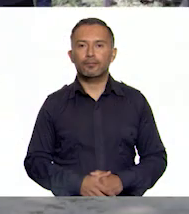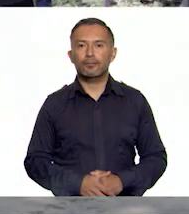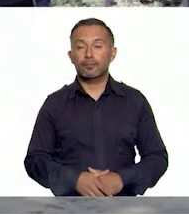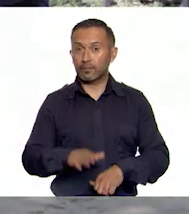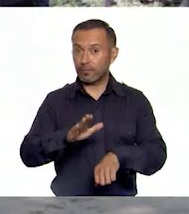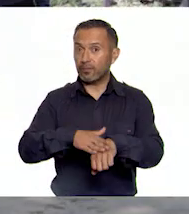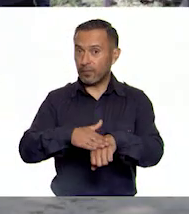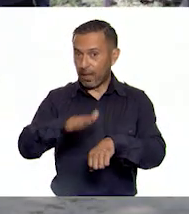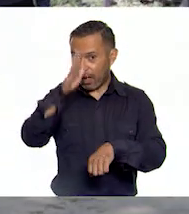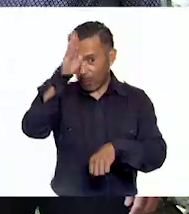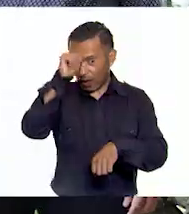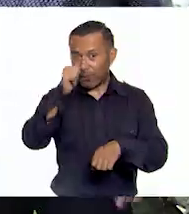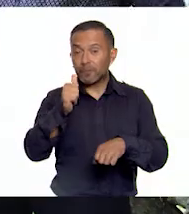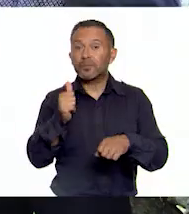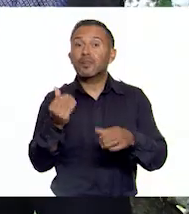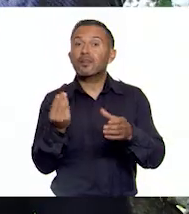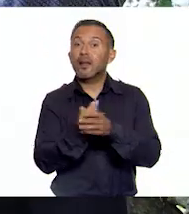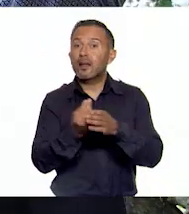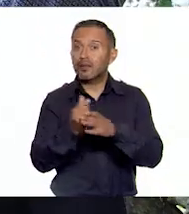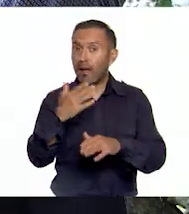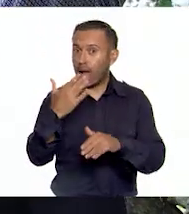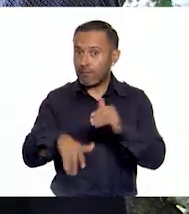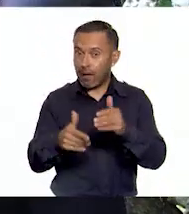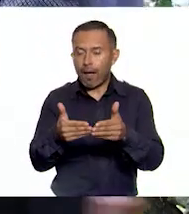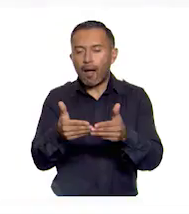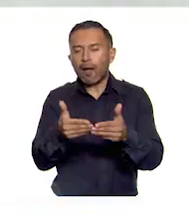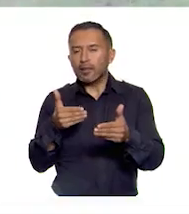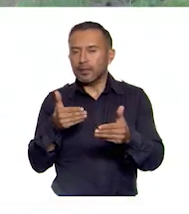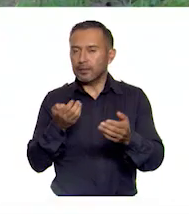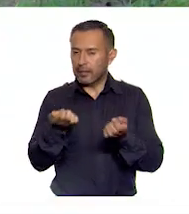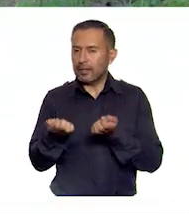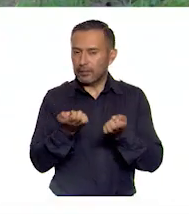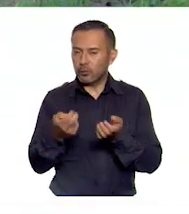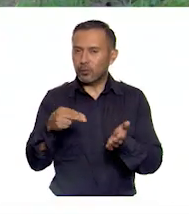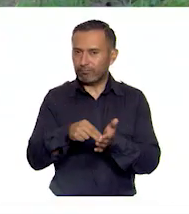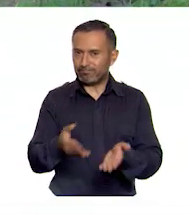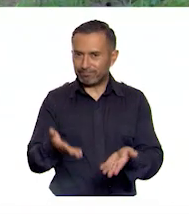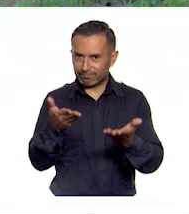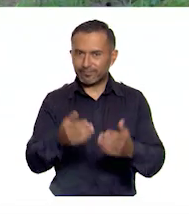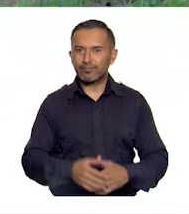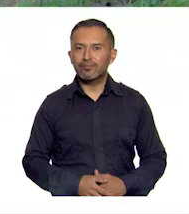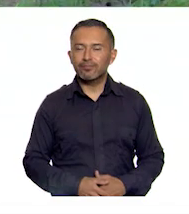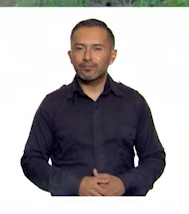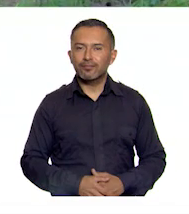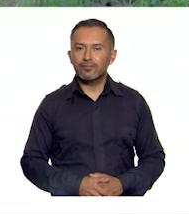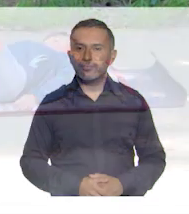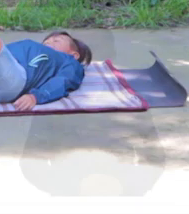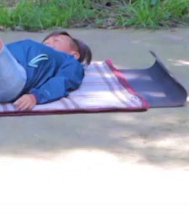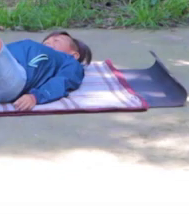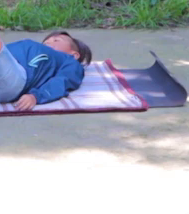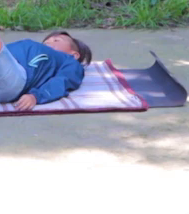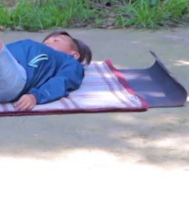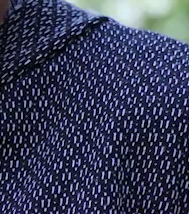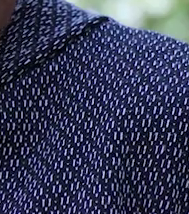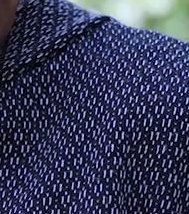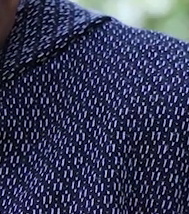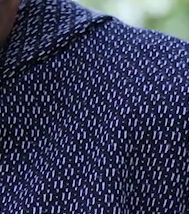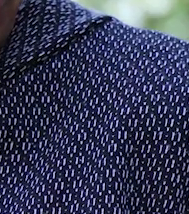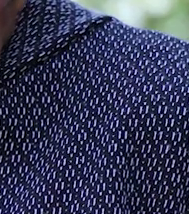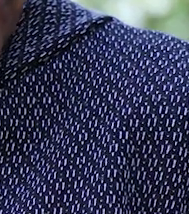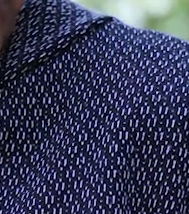Recuerda, entre clase y clase, activa tu cuerpo. Vamos a elevación de cadera para trabajar el glúteo. Nos vamos a